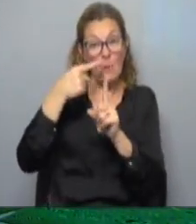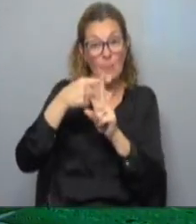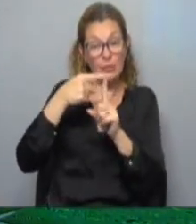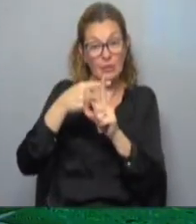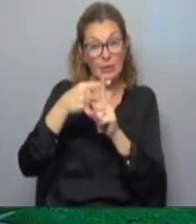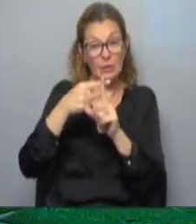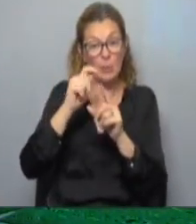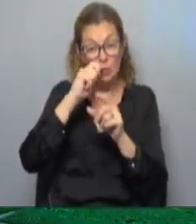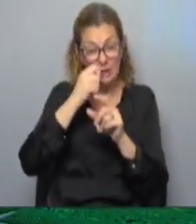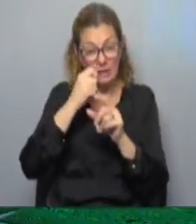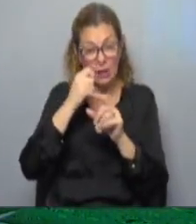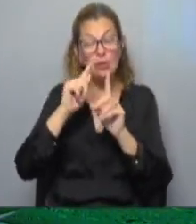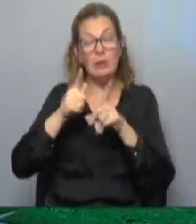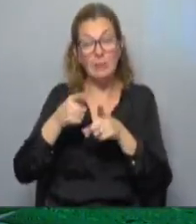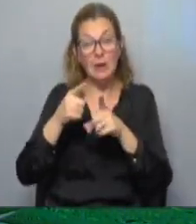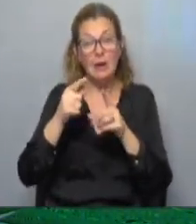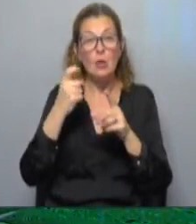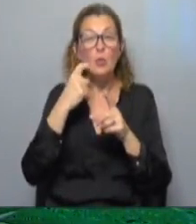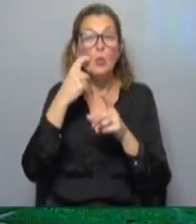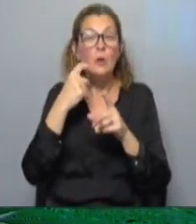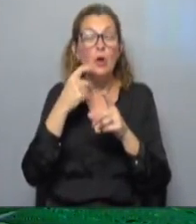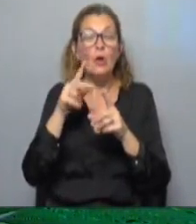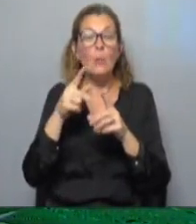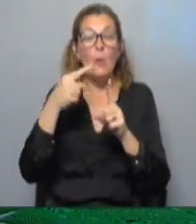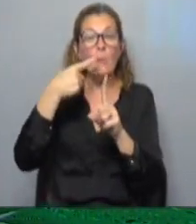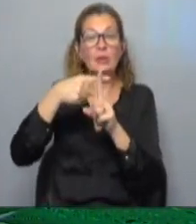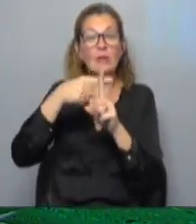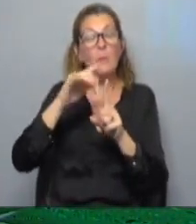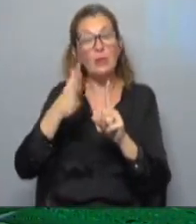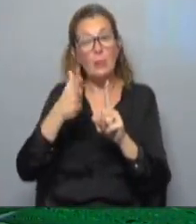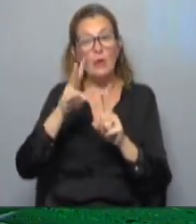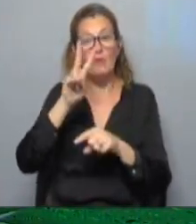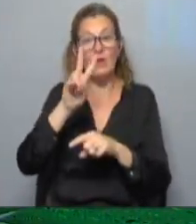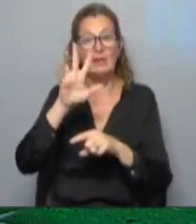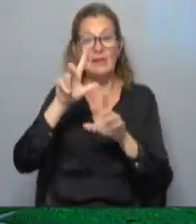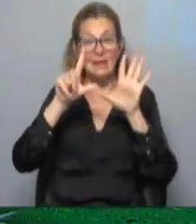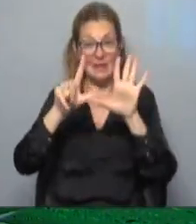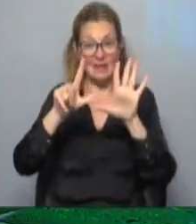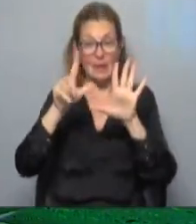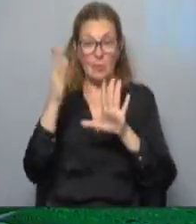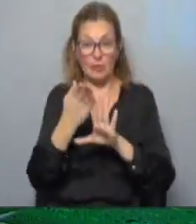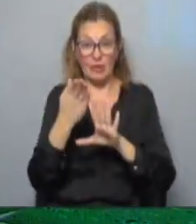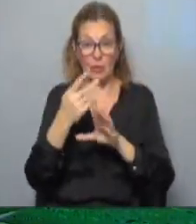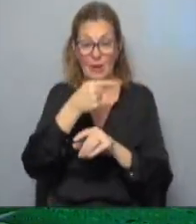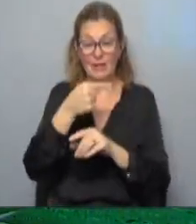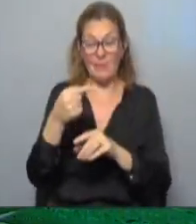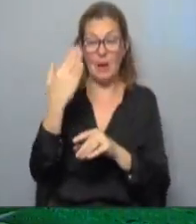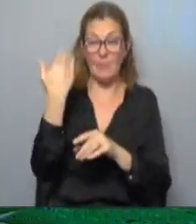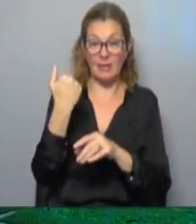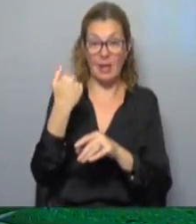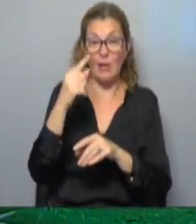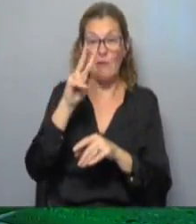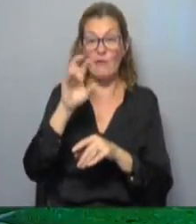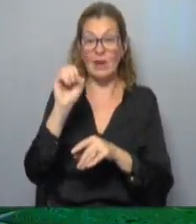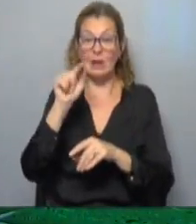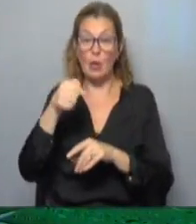y los testeos realizados, la cuenta da una positividad que roza el 27%, cuando la semana pasada había sido de